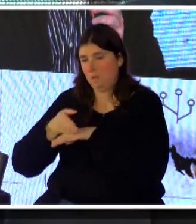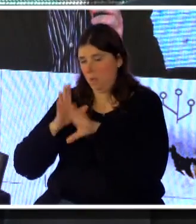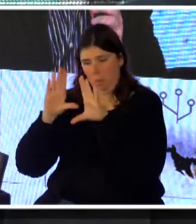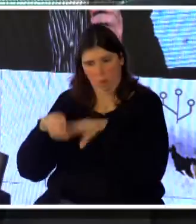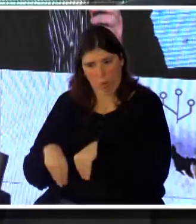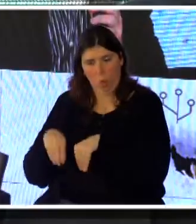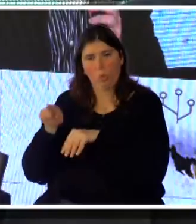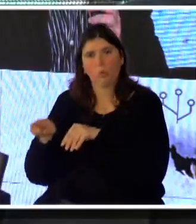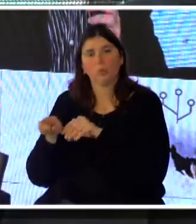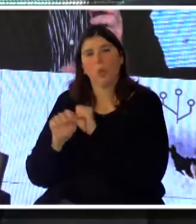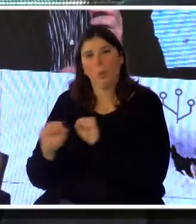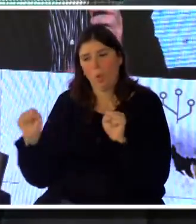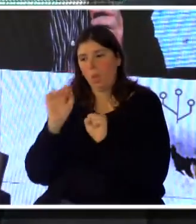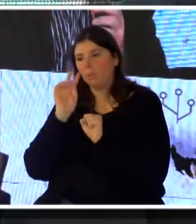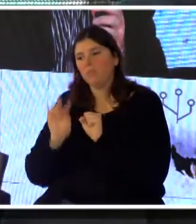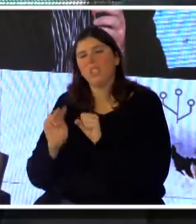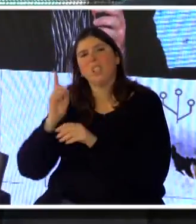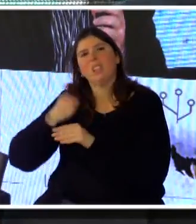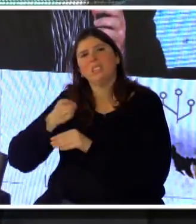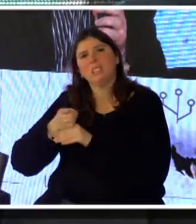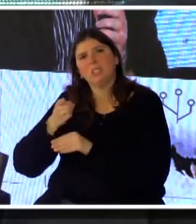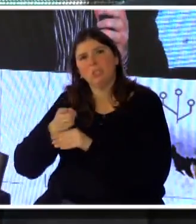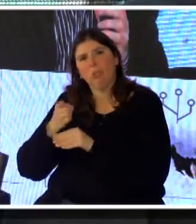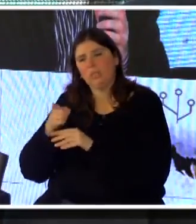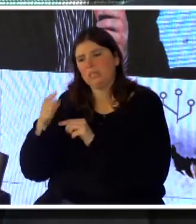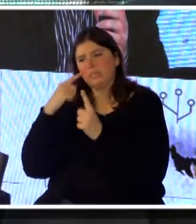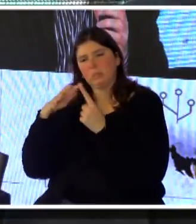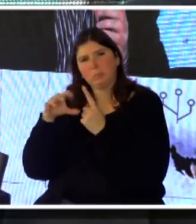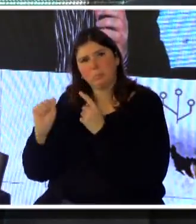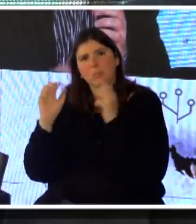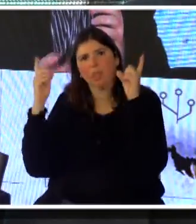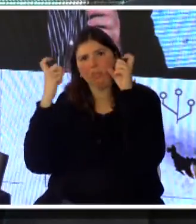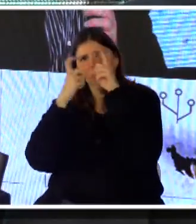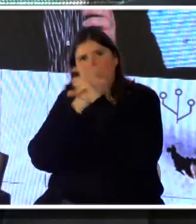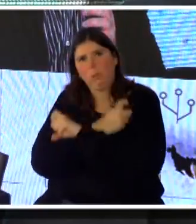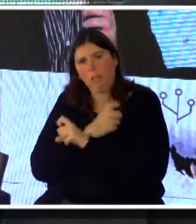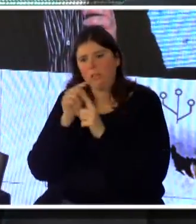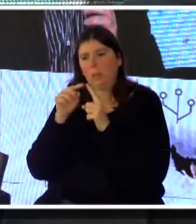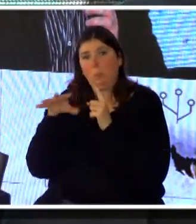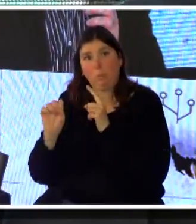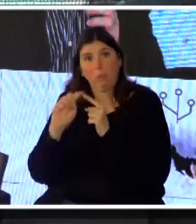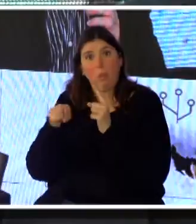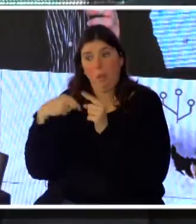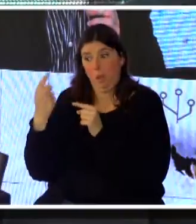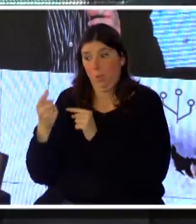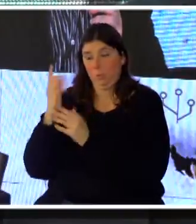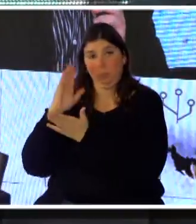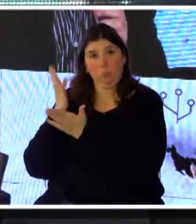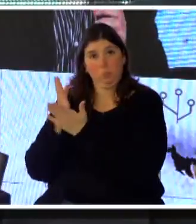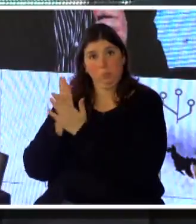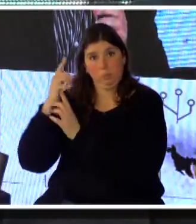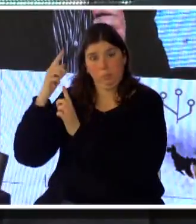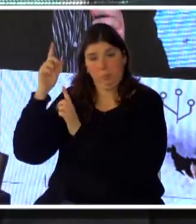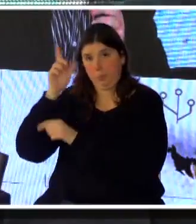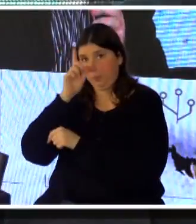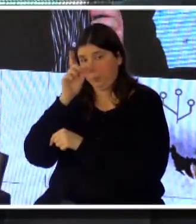decisión de cuáles son los proyectos con dificultades, cuáles son las metas previstas para el último mes de julio, dónde